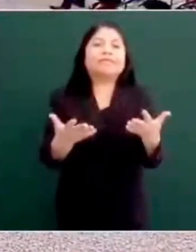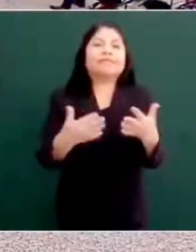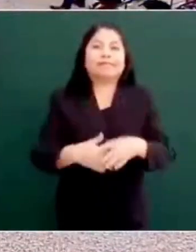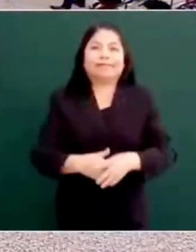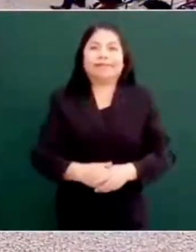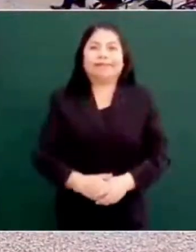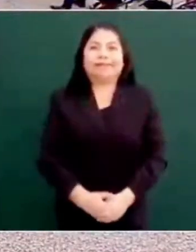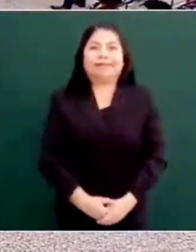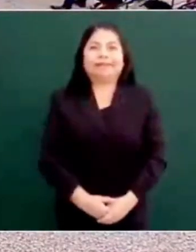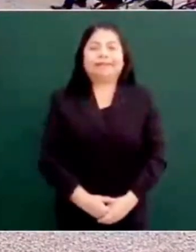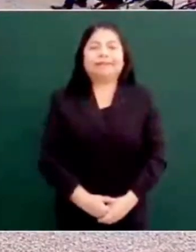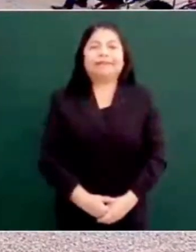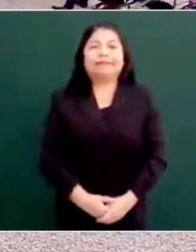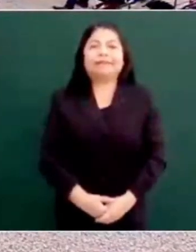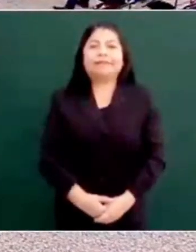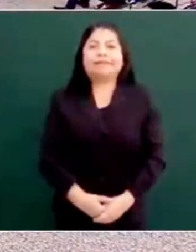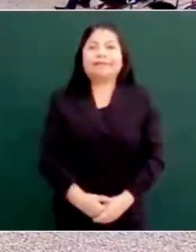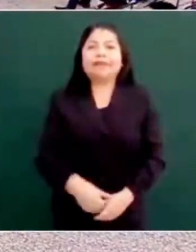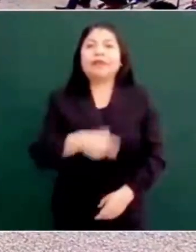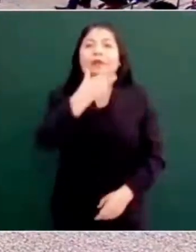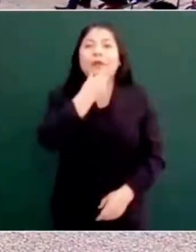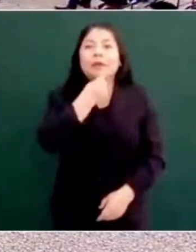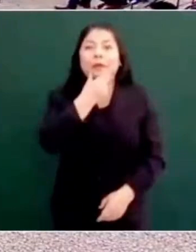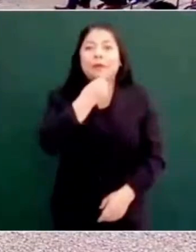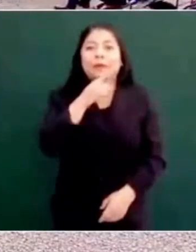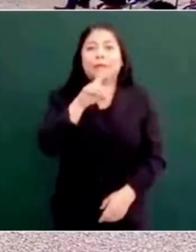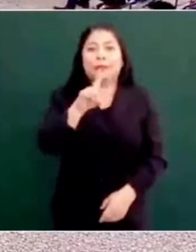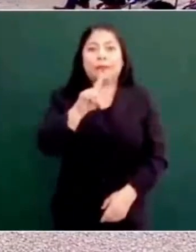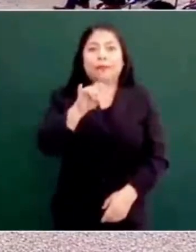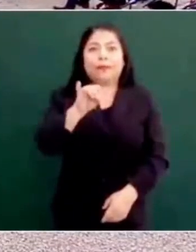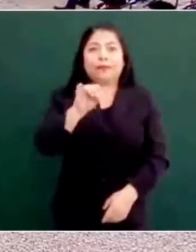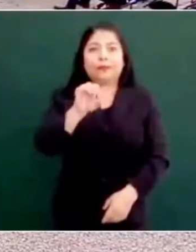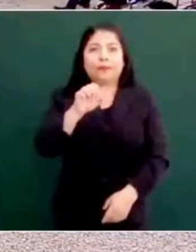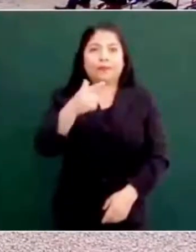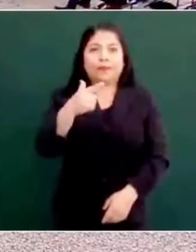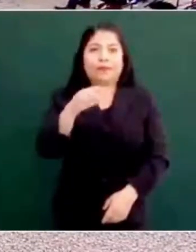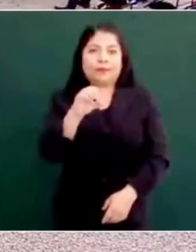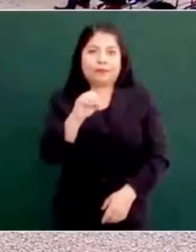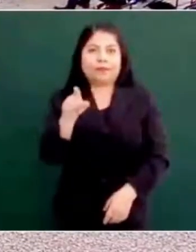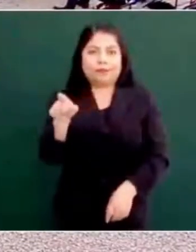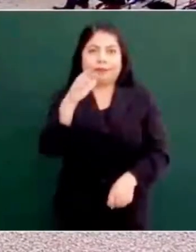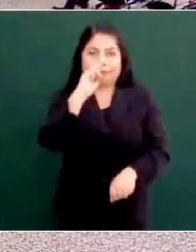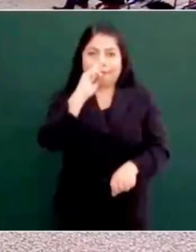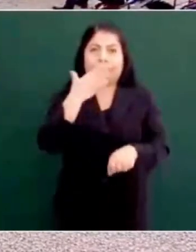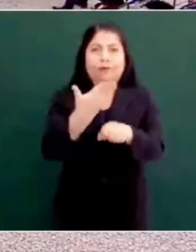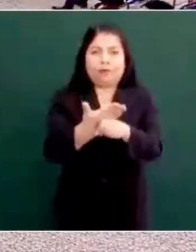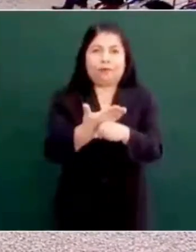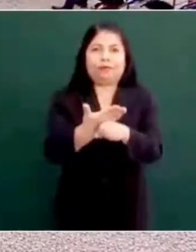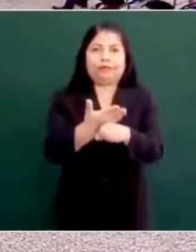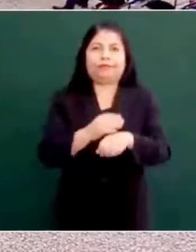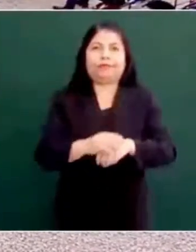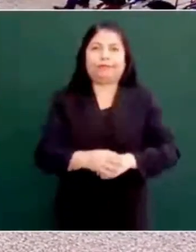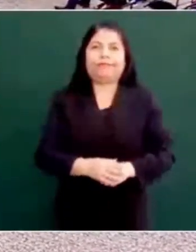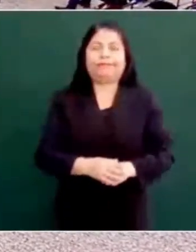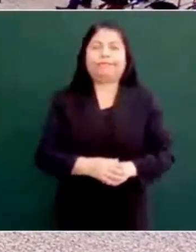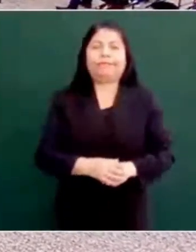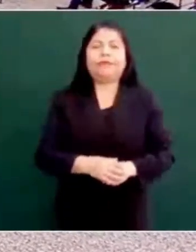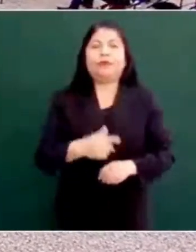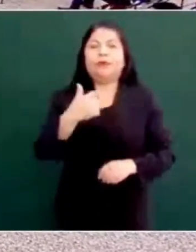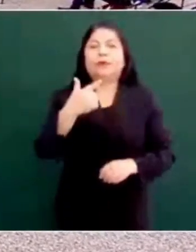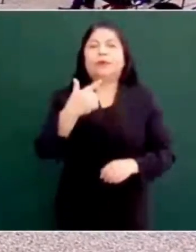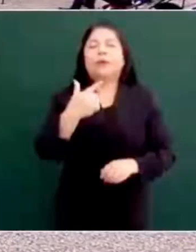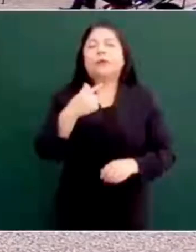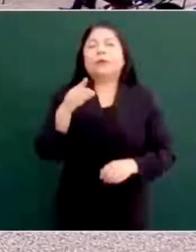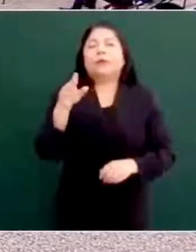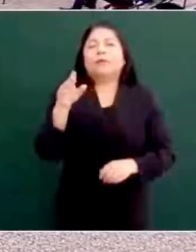Diego es el más indicado y el general Vallejo. Cómo